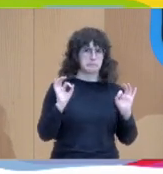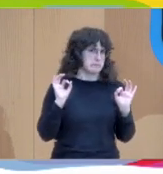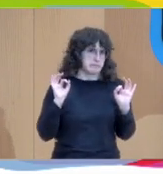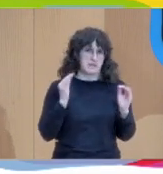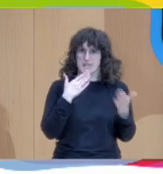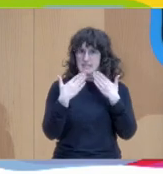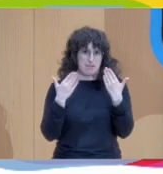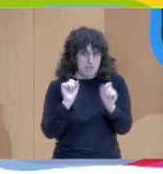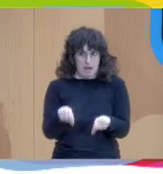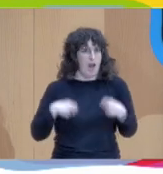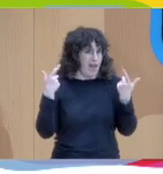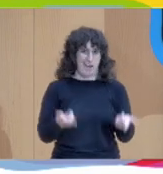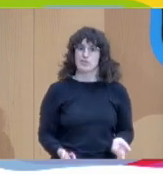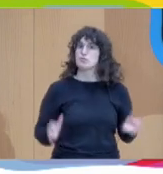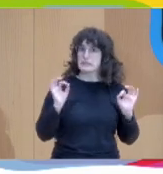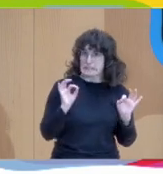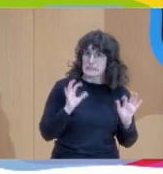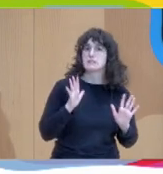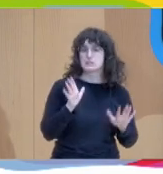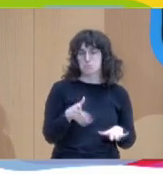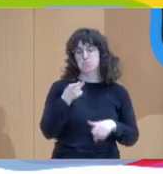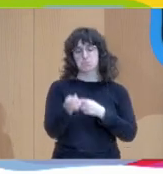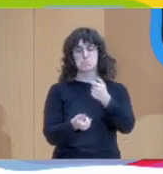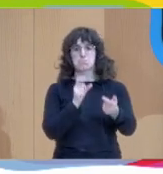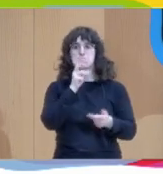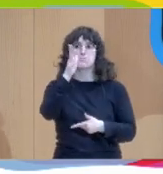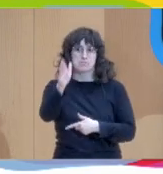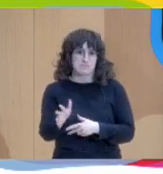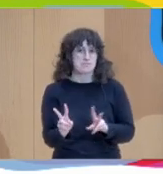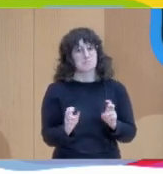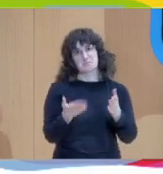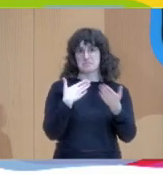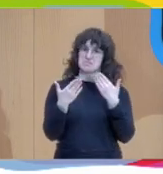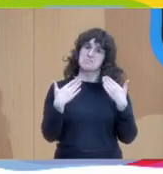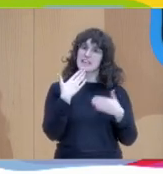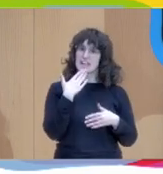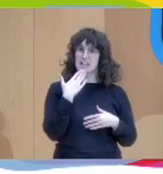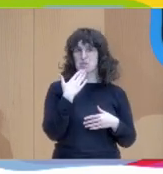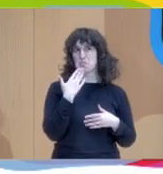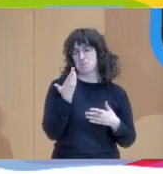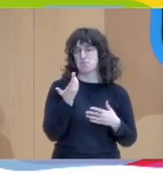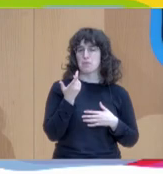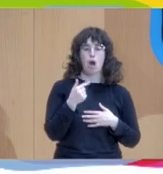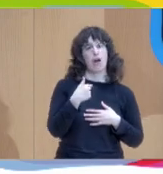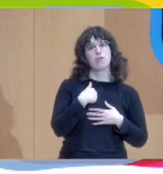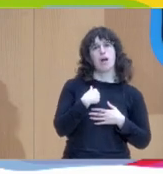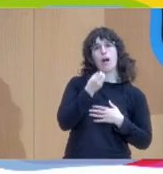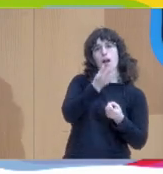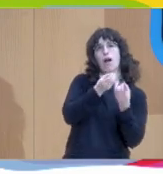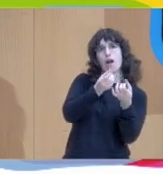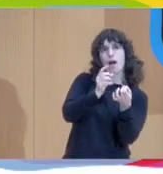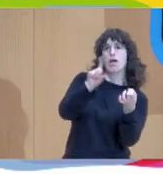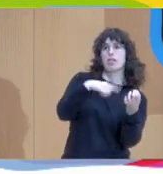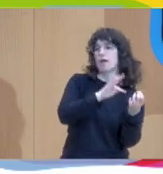aunque cuando ya vamos peinando canas, ¿verdad?, convertimos el diálogo en la suma de monólogos y nos perdemos la oportunidad